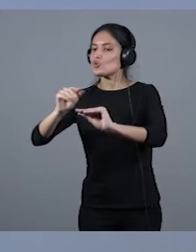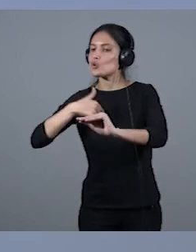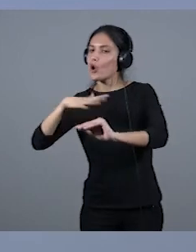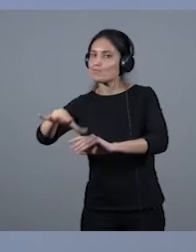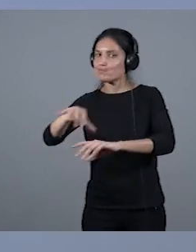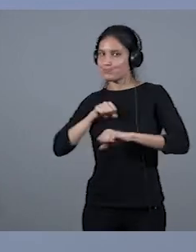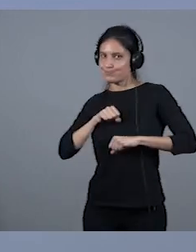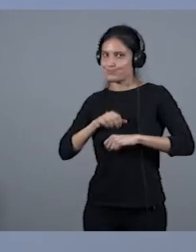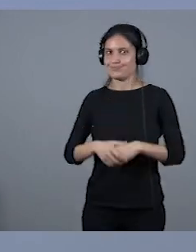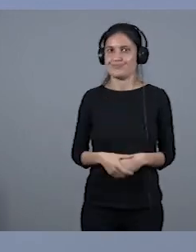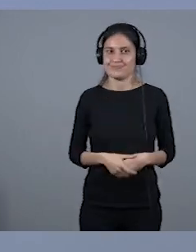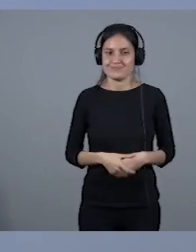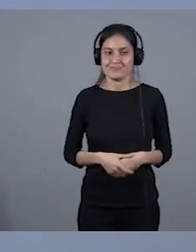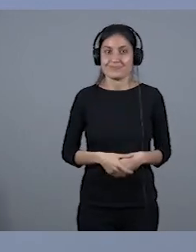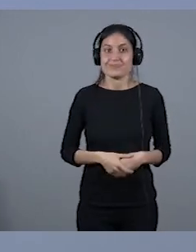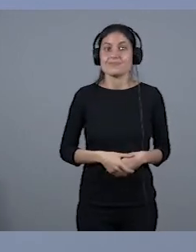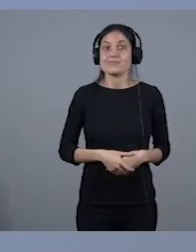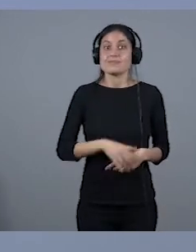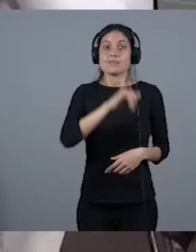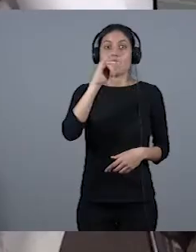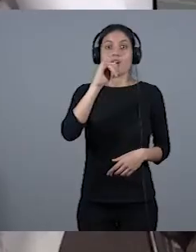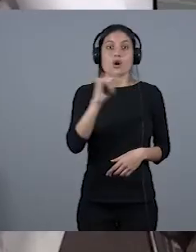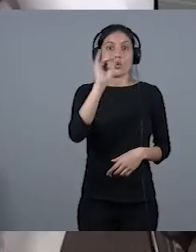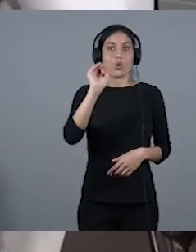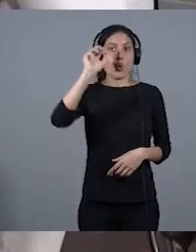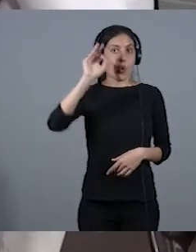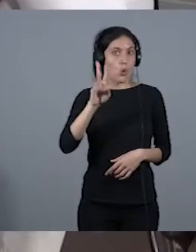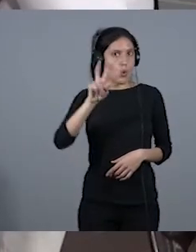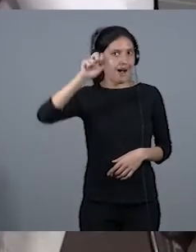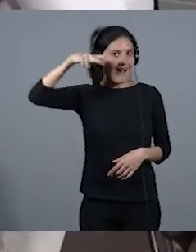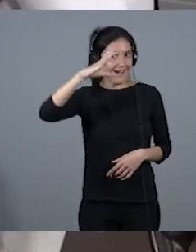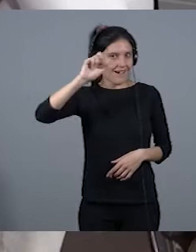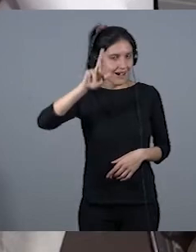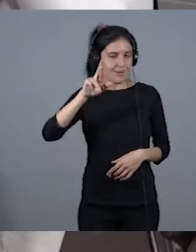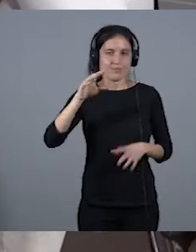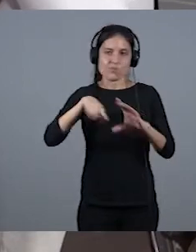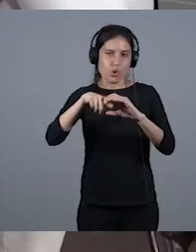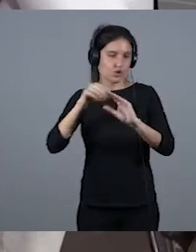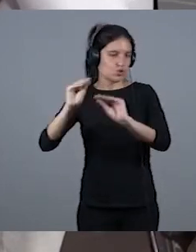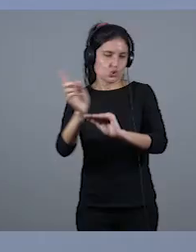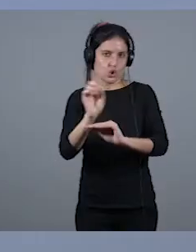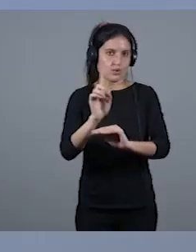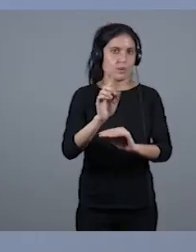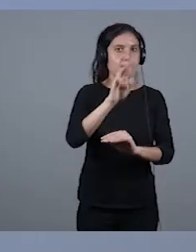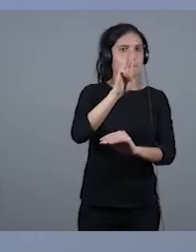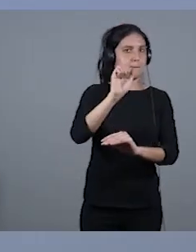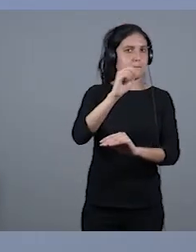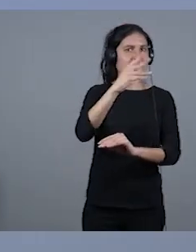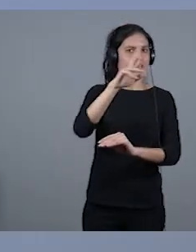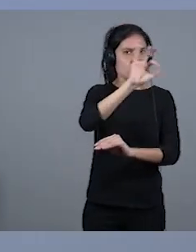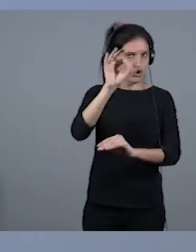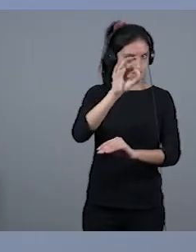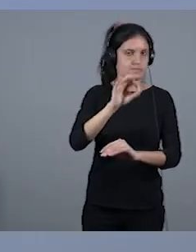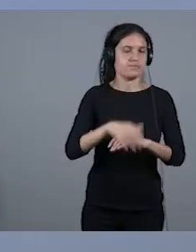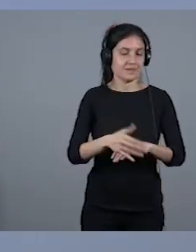Entonces, curiosamente, no fue por Swankar, por quien yo llegué a Radio Club, yo llego de la mano de Paco Padrón. Voy a hacer... Yo estaba en el instituto